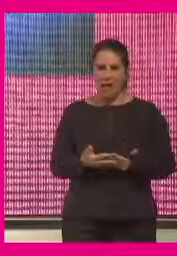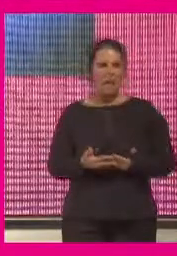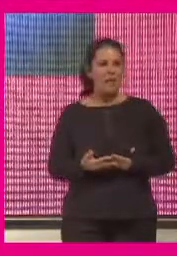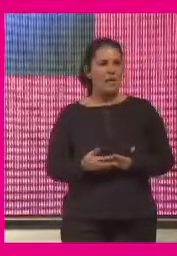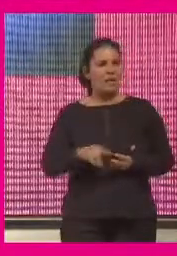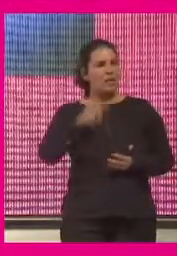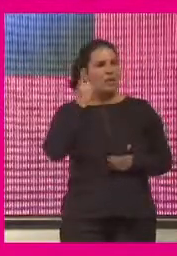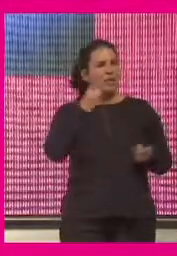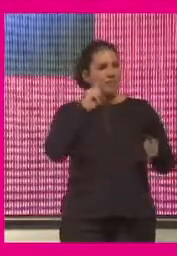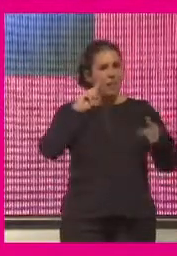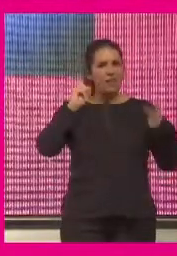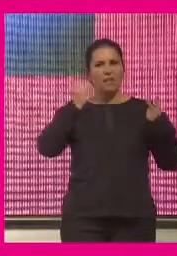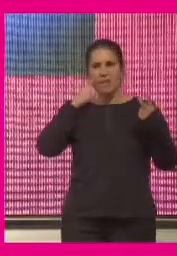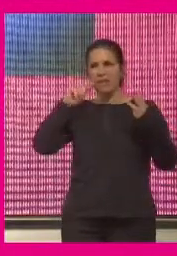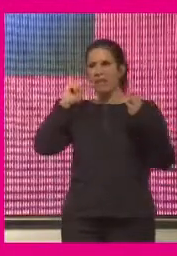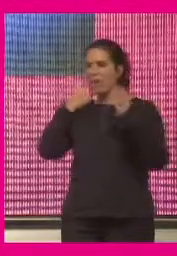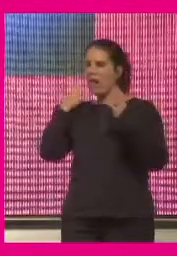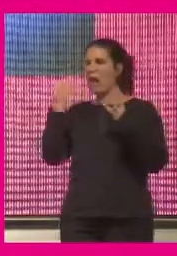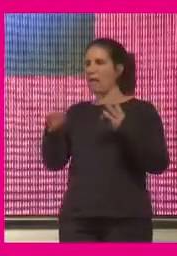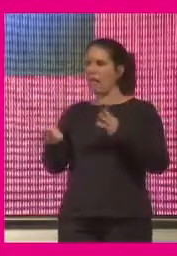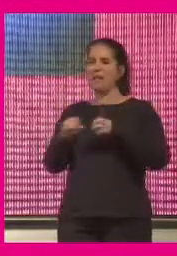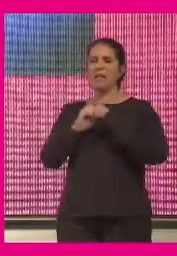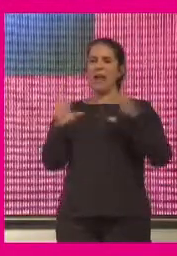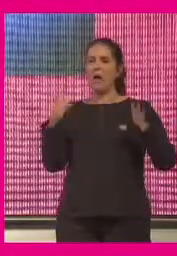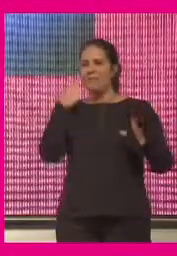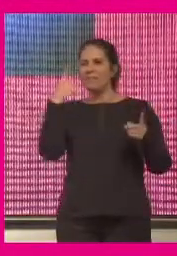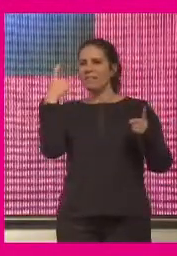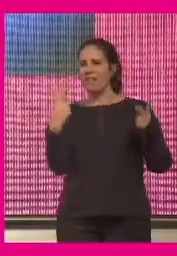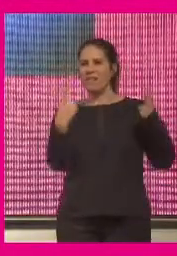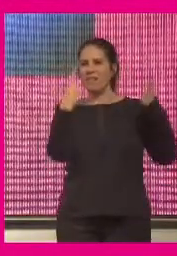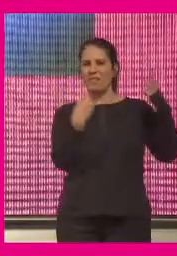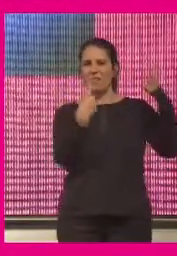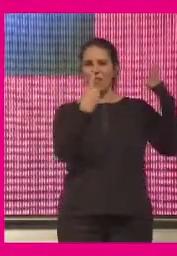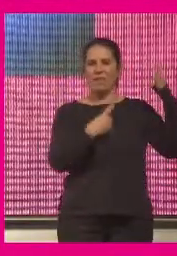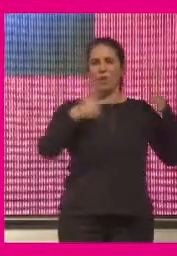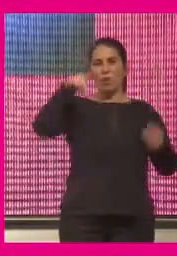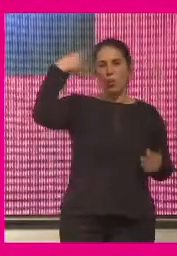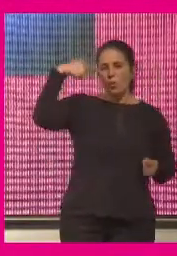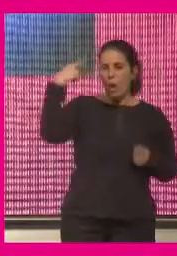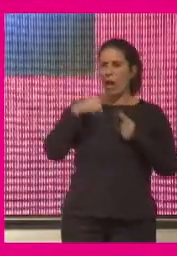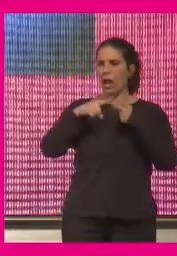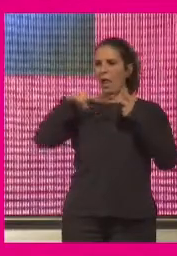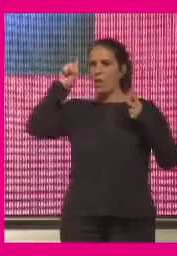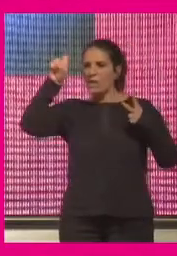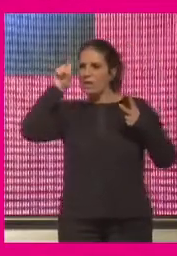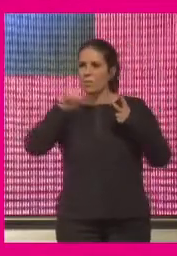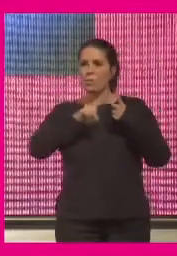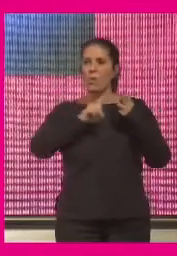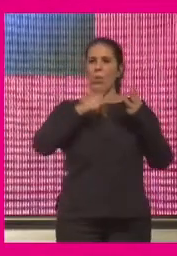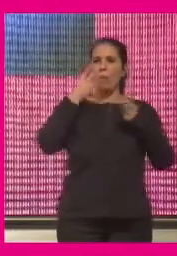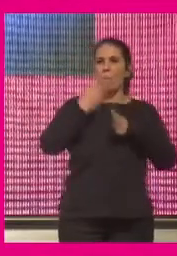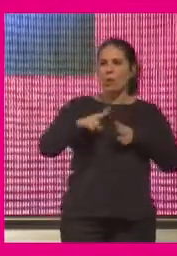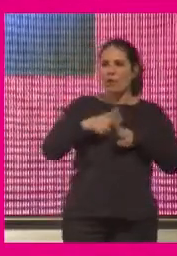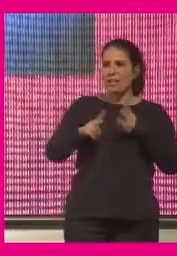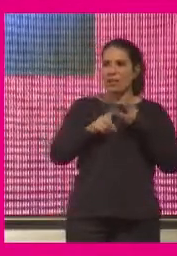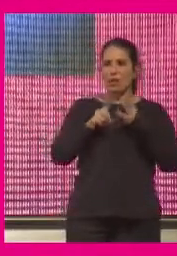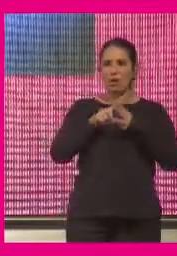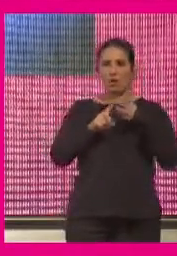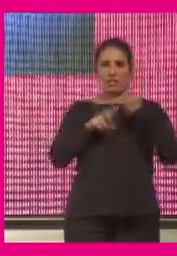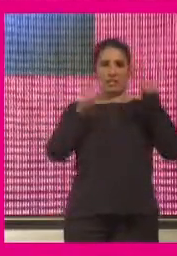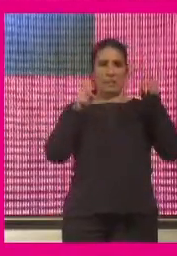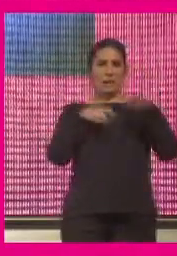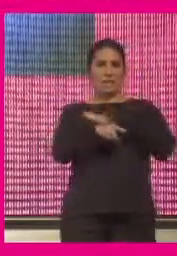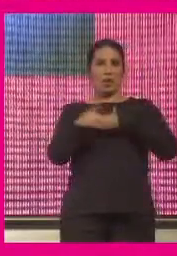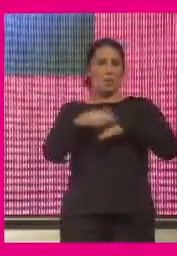ido identificando claramente dónde estaban ciertos déficits culturales educativos políticos en cuanto a la